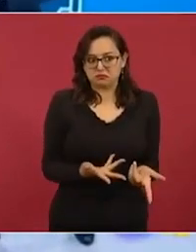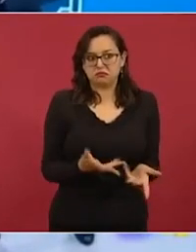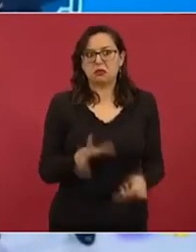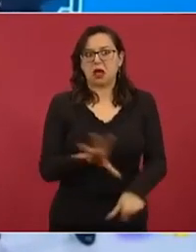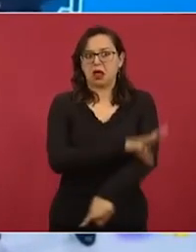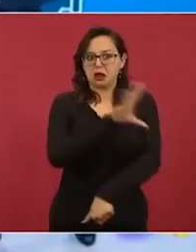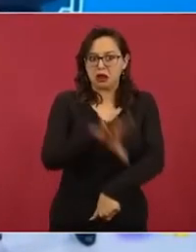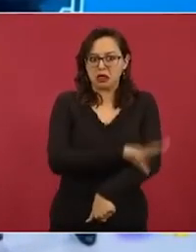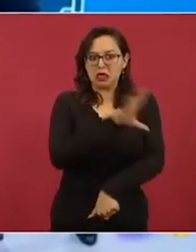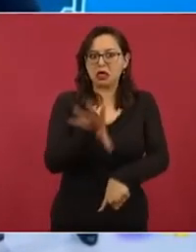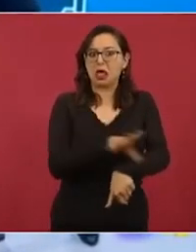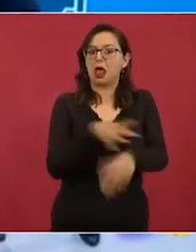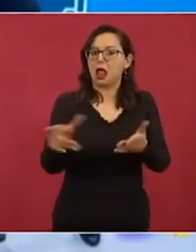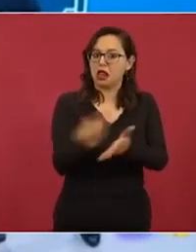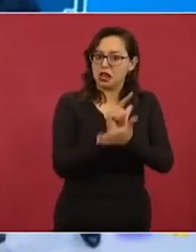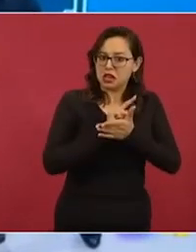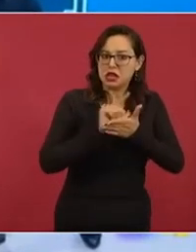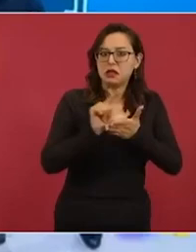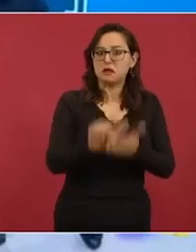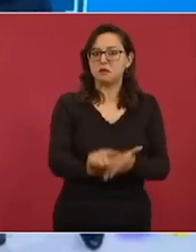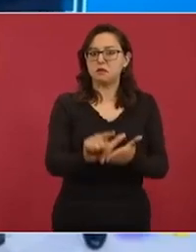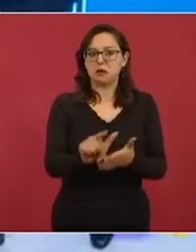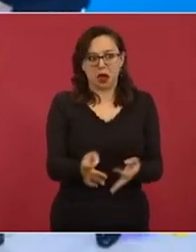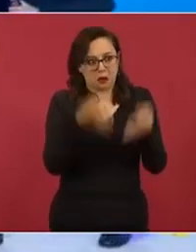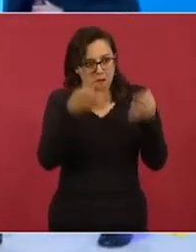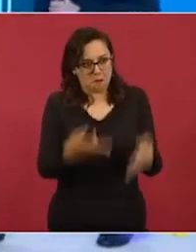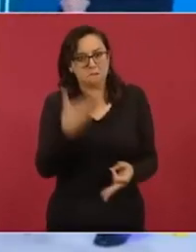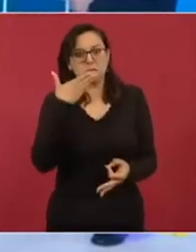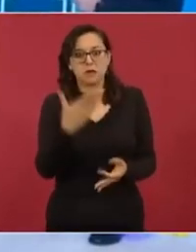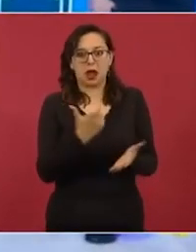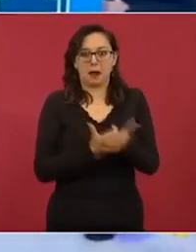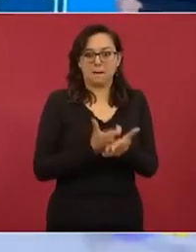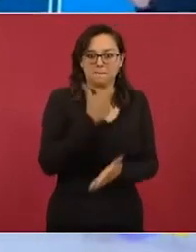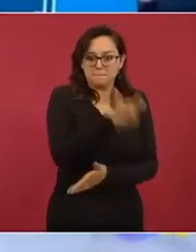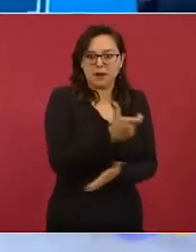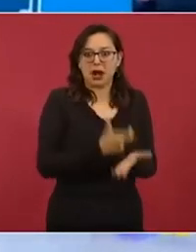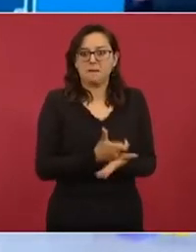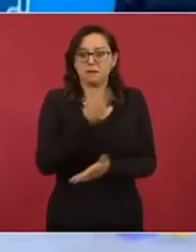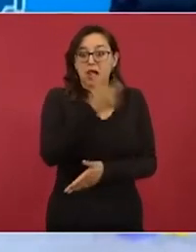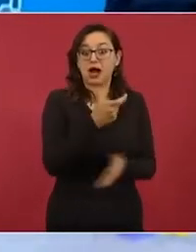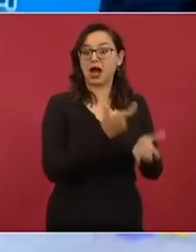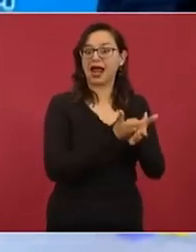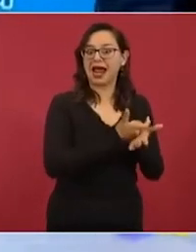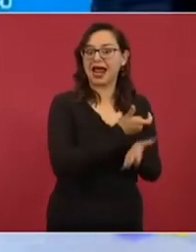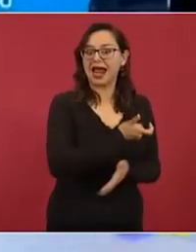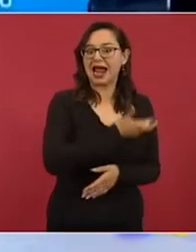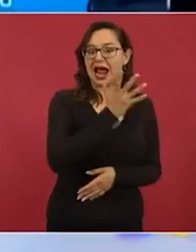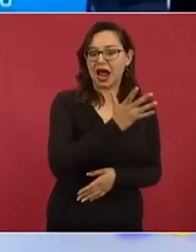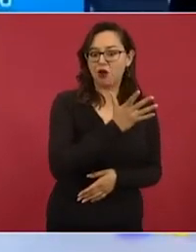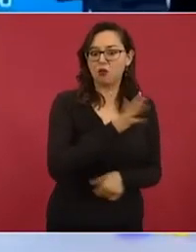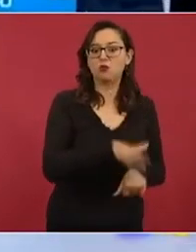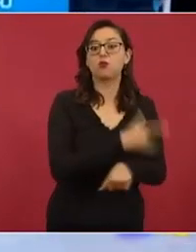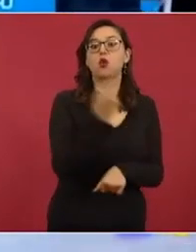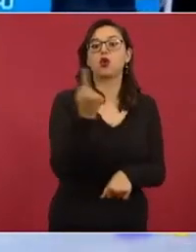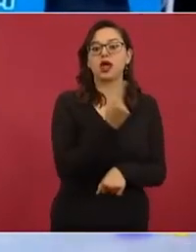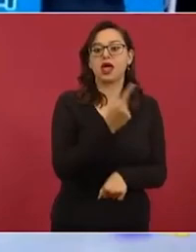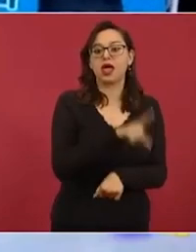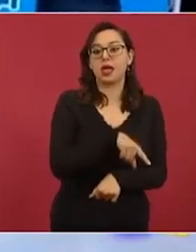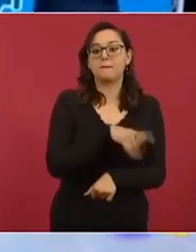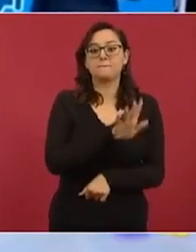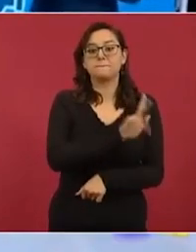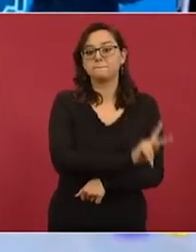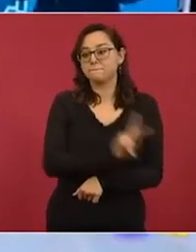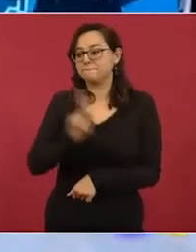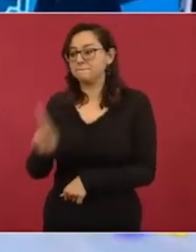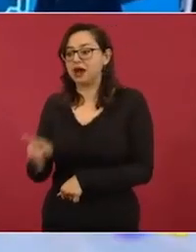renovables y que metía cuestiones eficientes y se les pagaba como si tuvieran energía cara. Aquello tenía